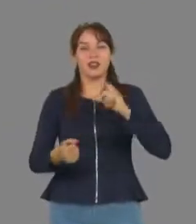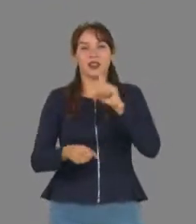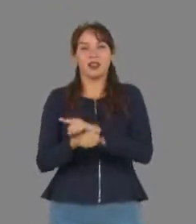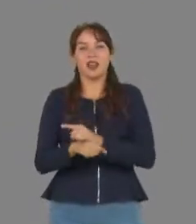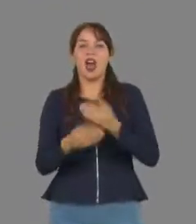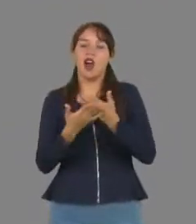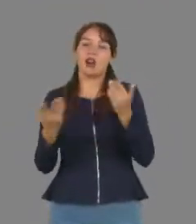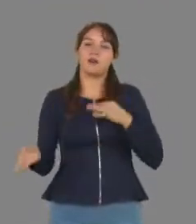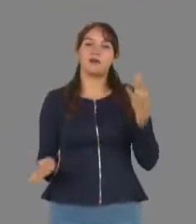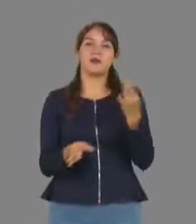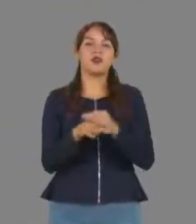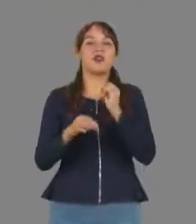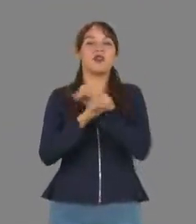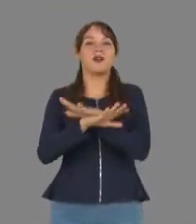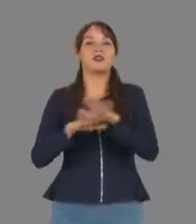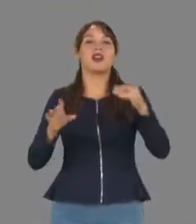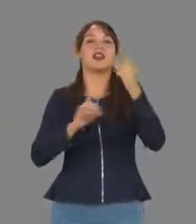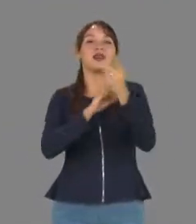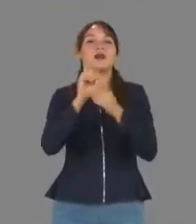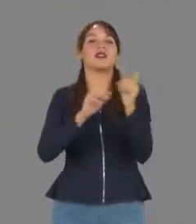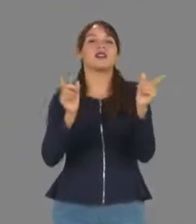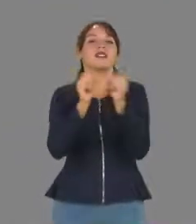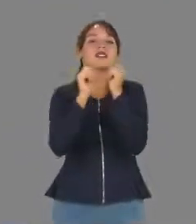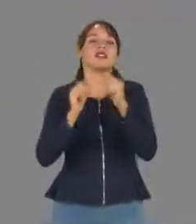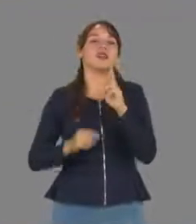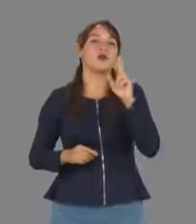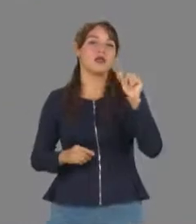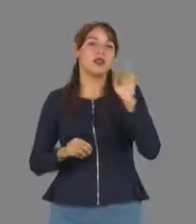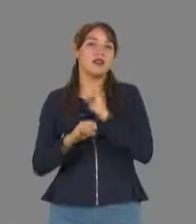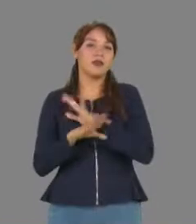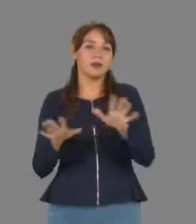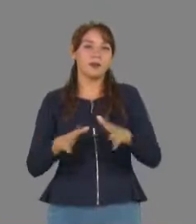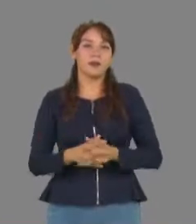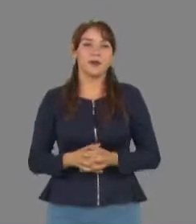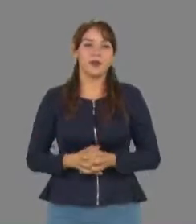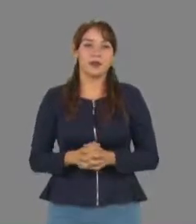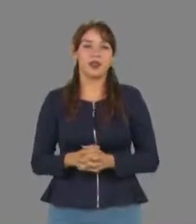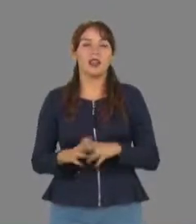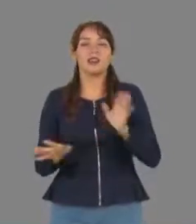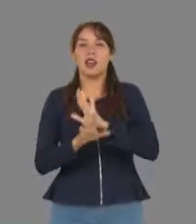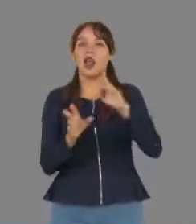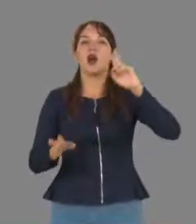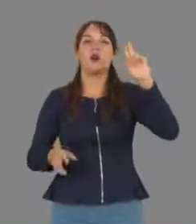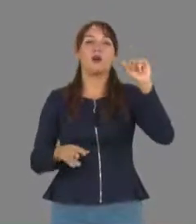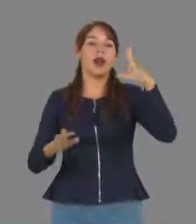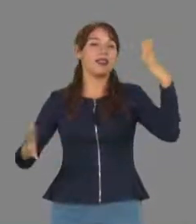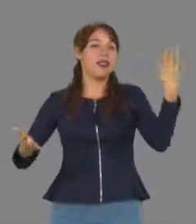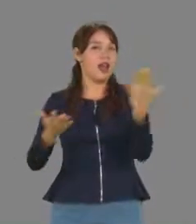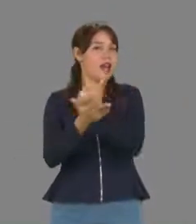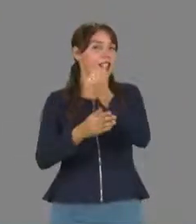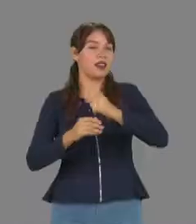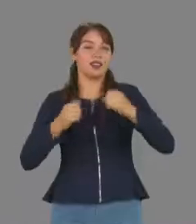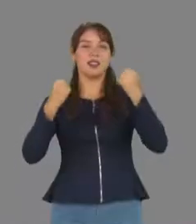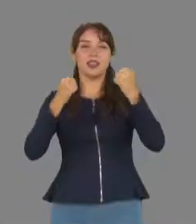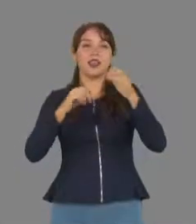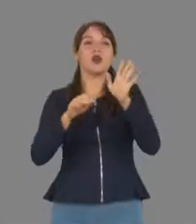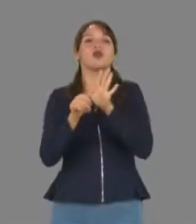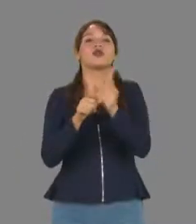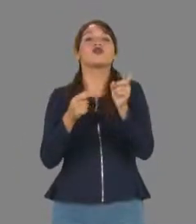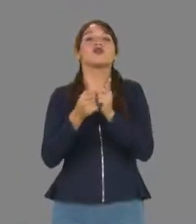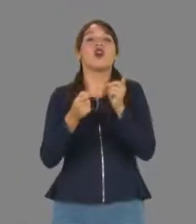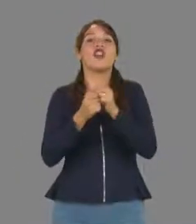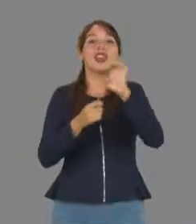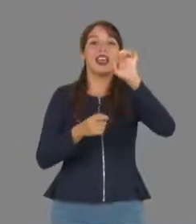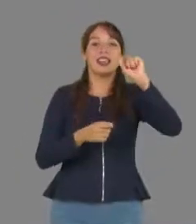me reporto listo con la información de Deportes en Corto de UAD Informa. La UAD ya alzó los lauros de campeón y fue precisamente en la